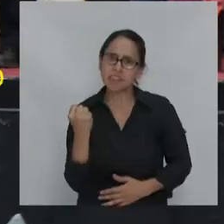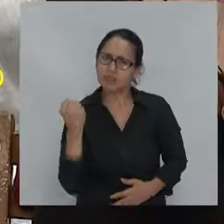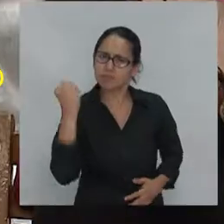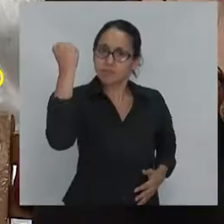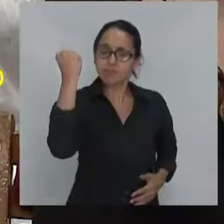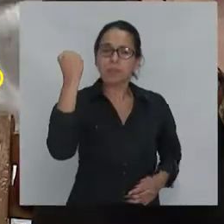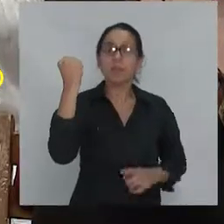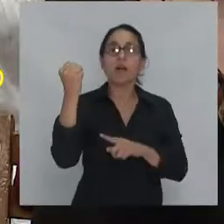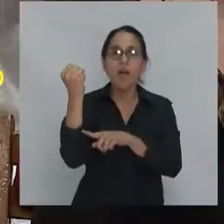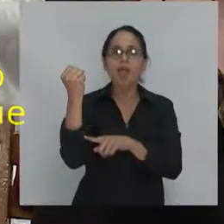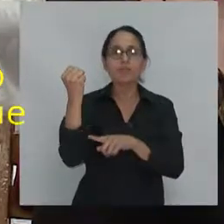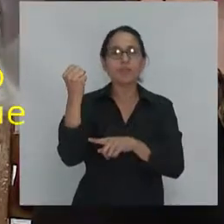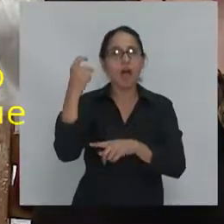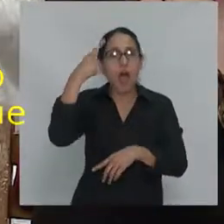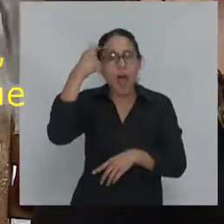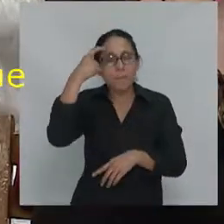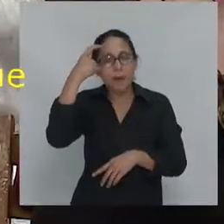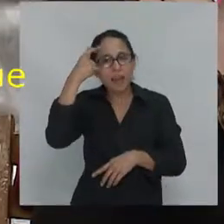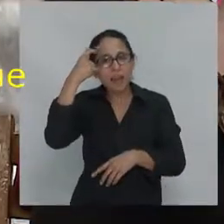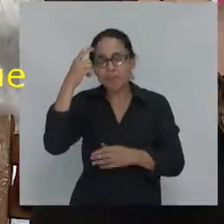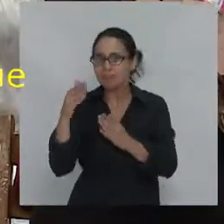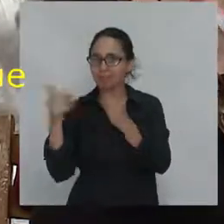más rápidamente